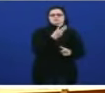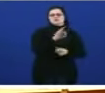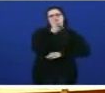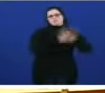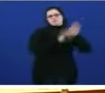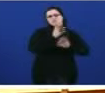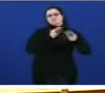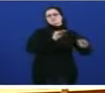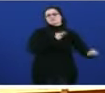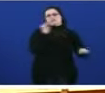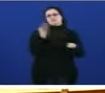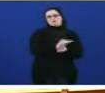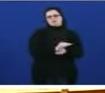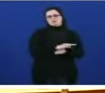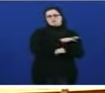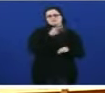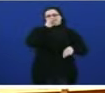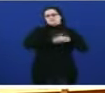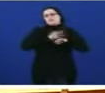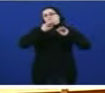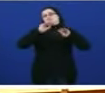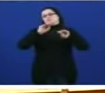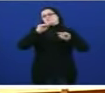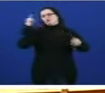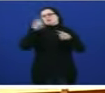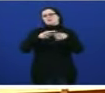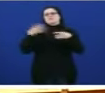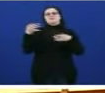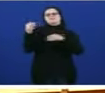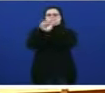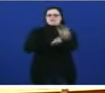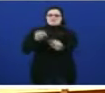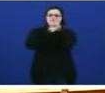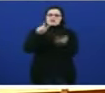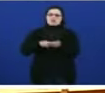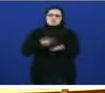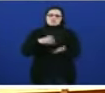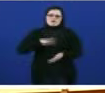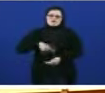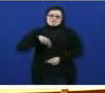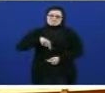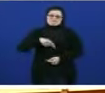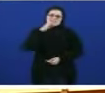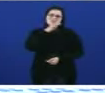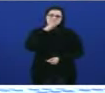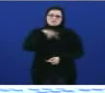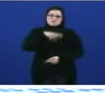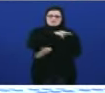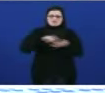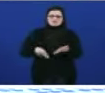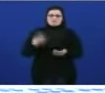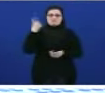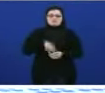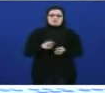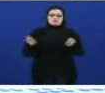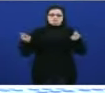sectaria a cumprir en o seu deber o seu deber de defender a lingua deste país suprimen as axudas para as equipas de